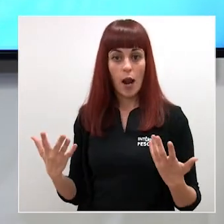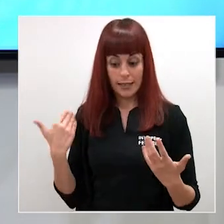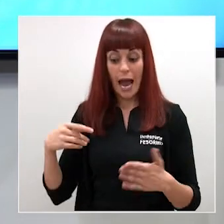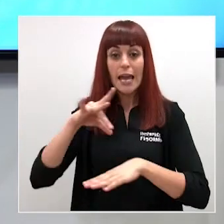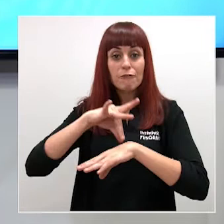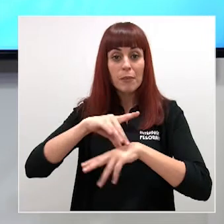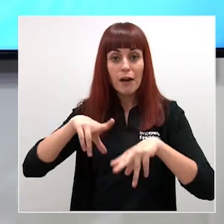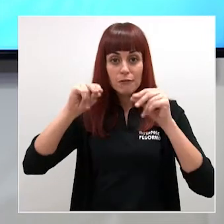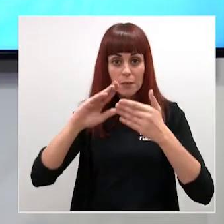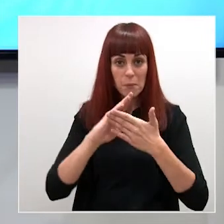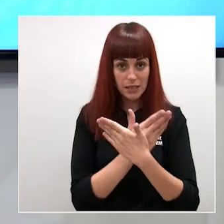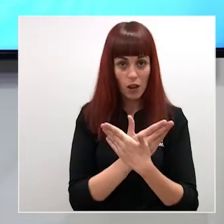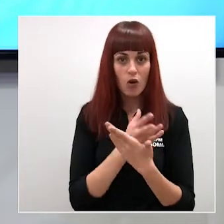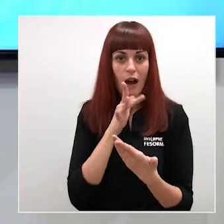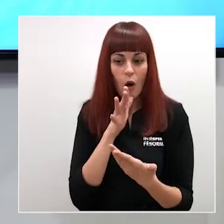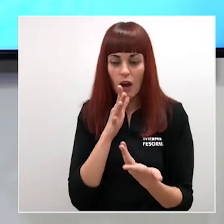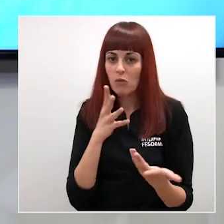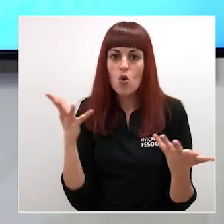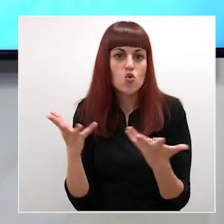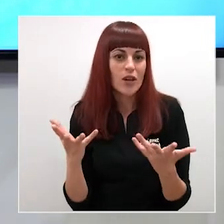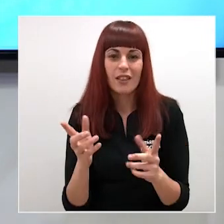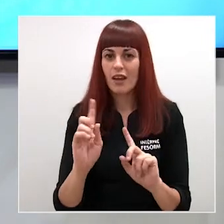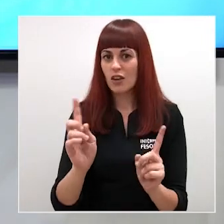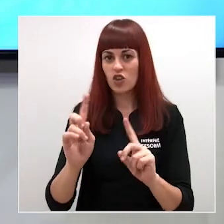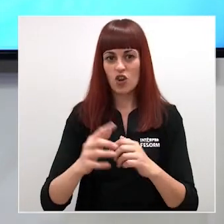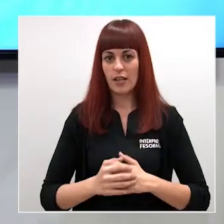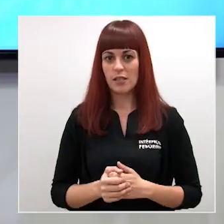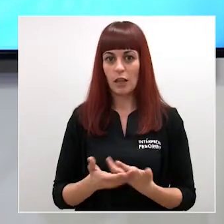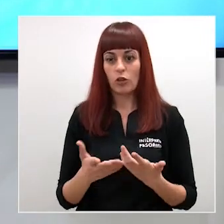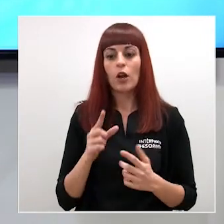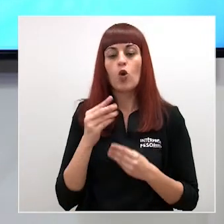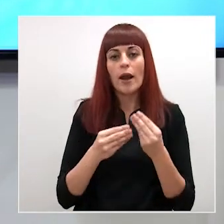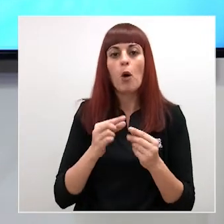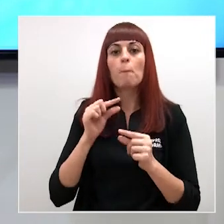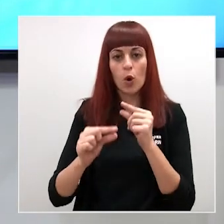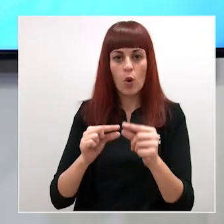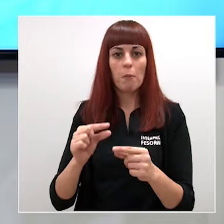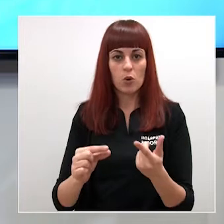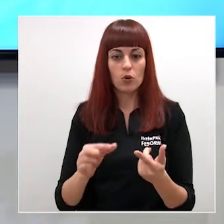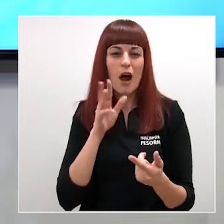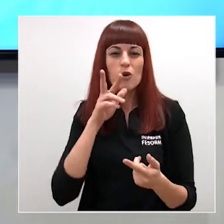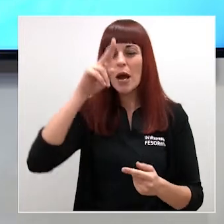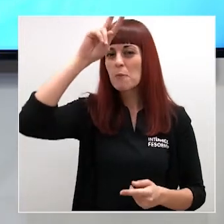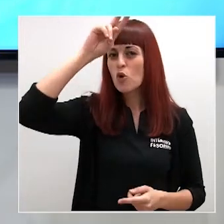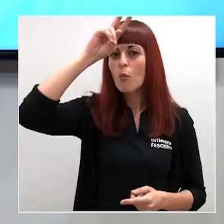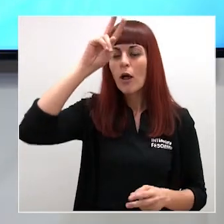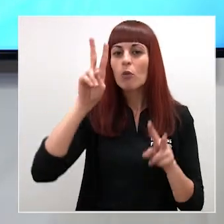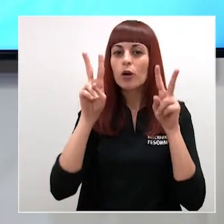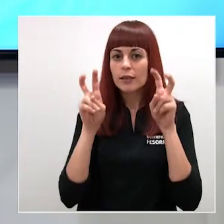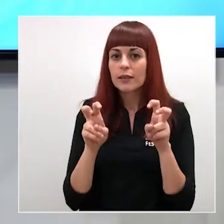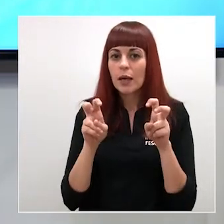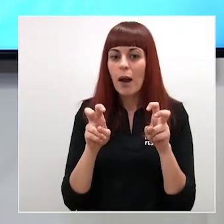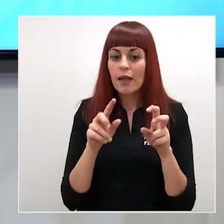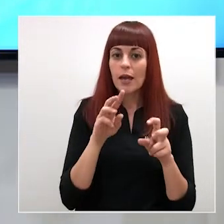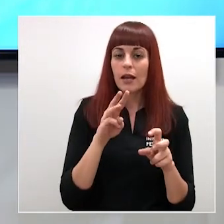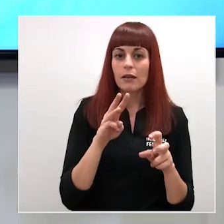enfermedad no en ninguna urgencia las iremos haciendo de manera progresiva ahora estamos más preocupados con los temas de los